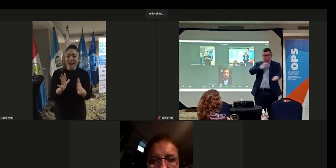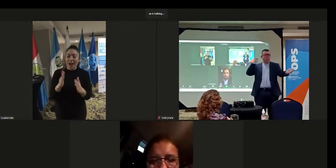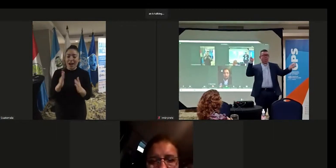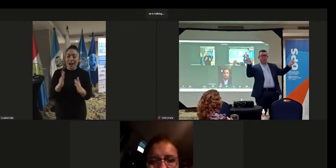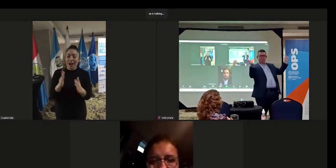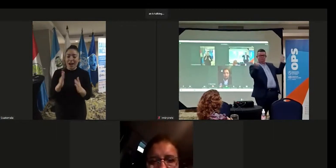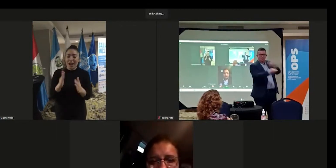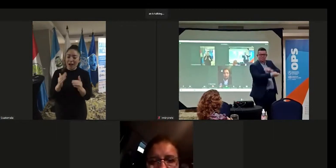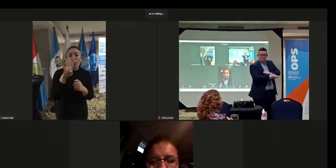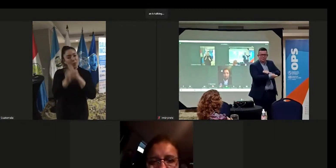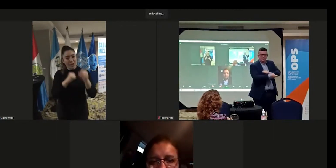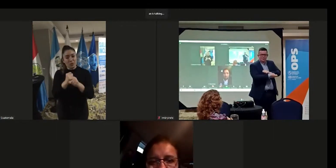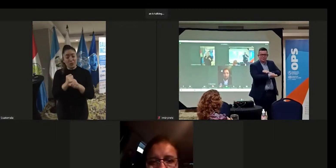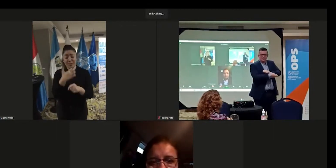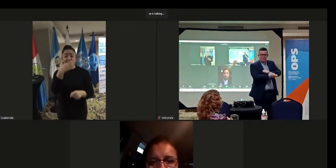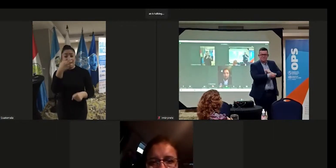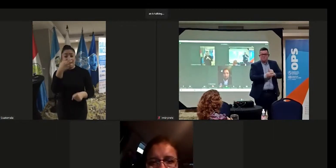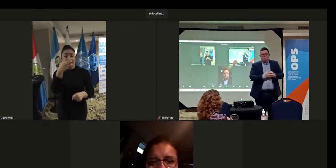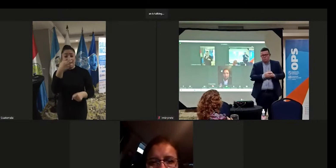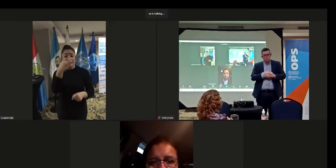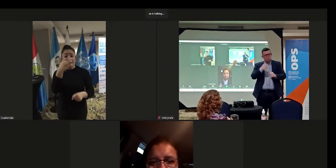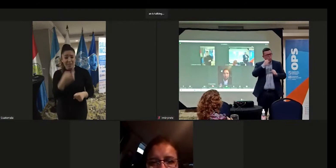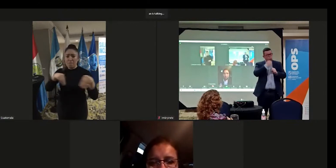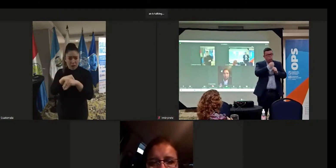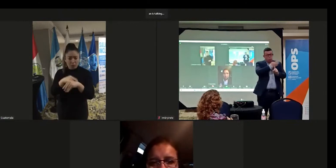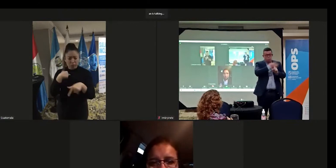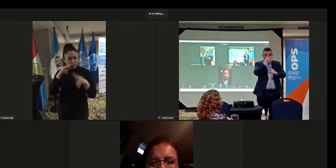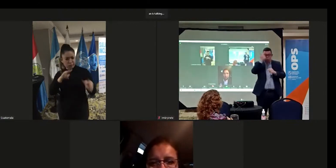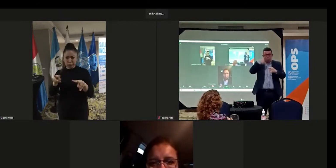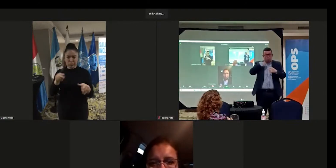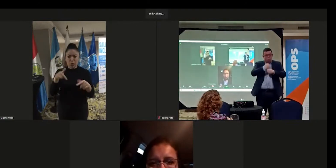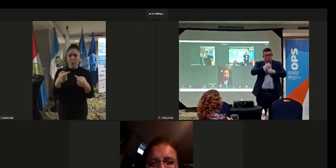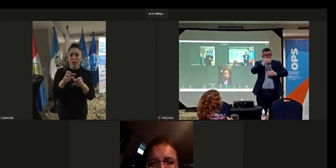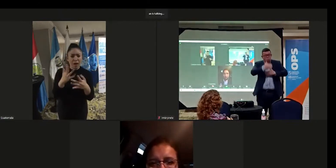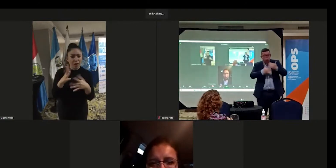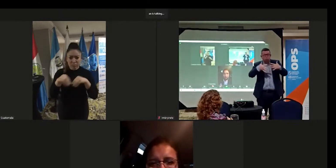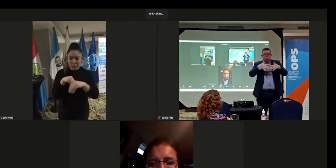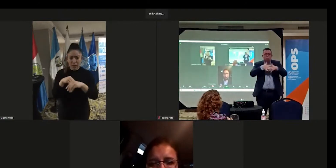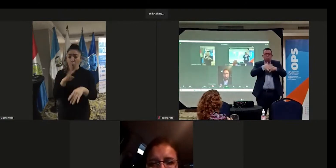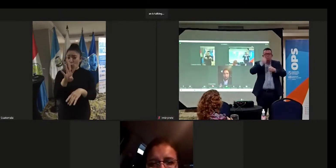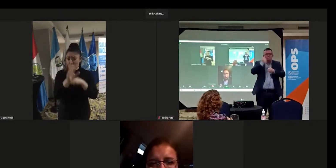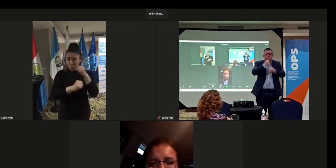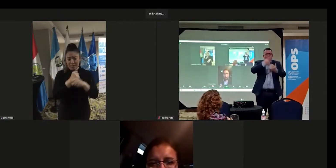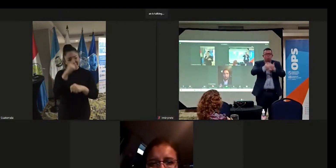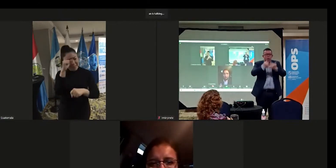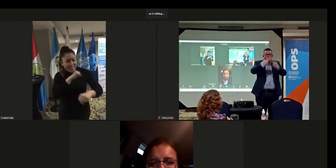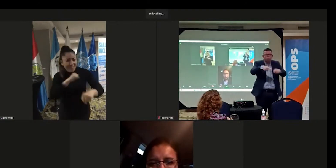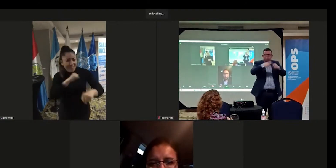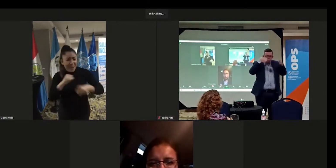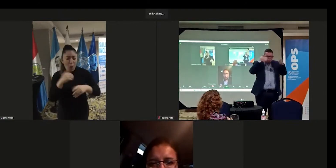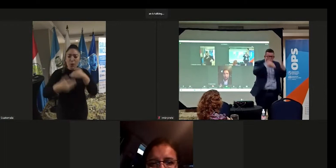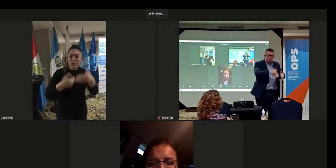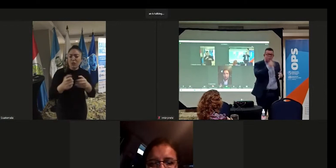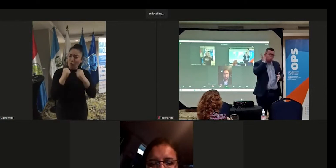ya cuatro años y la realidad ha cambiado de lo que observamos en aquella oportunidad. Son cuatro años de trabajo y de procesos muy